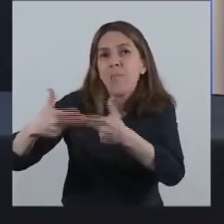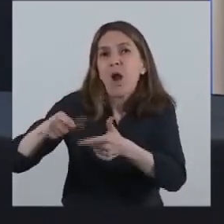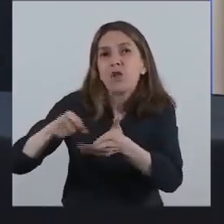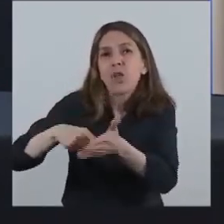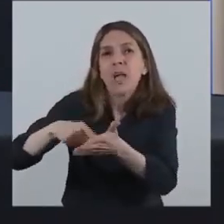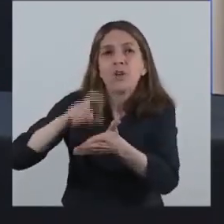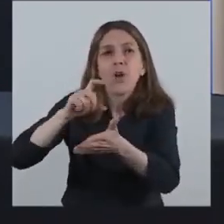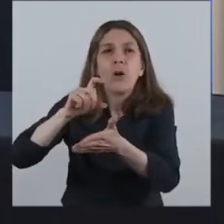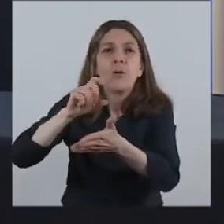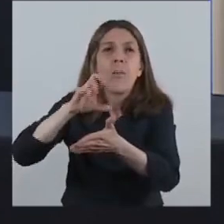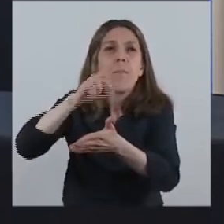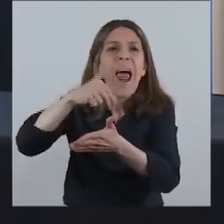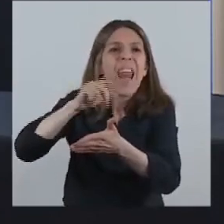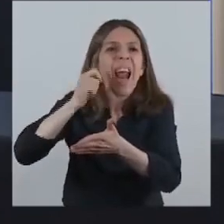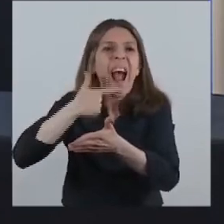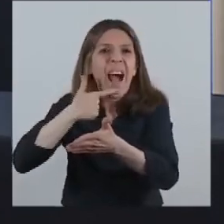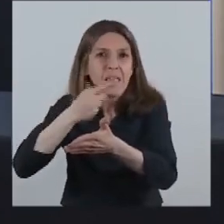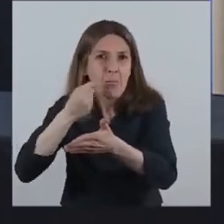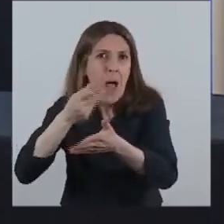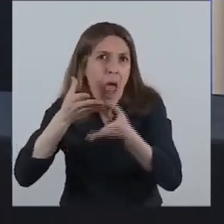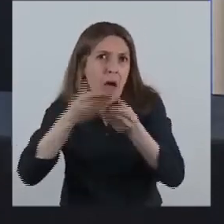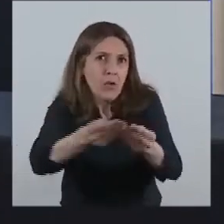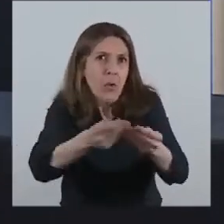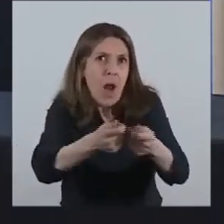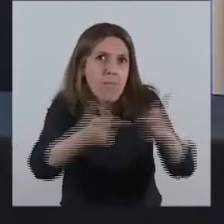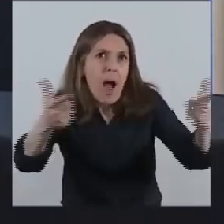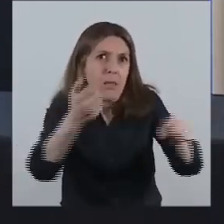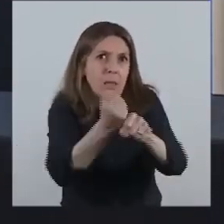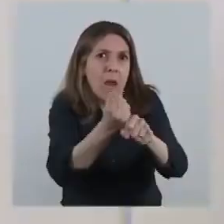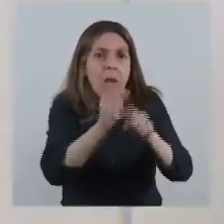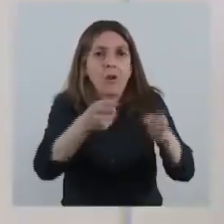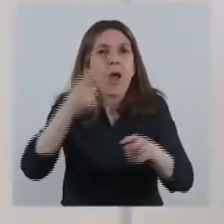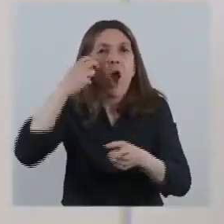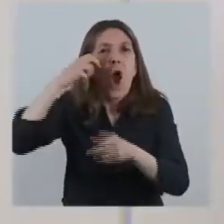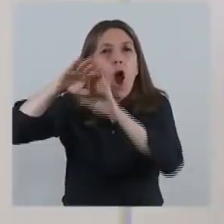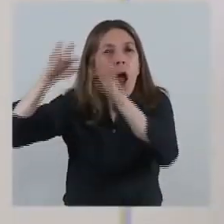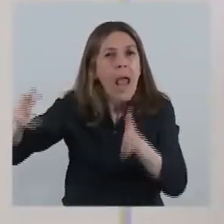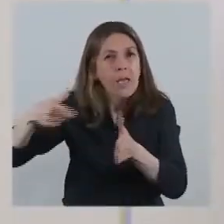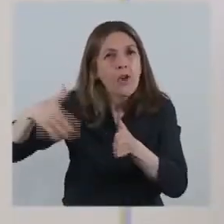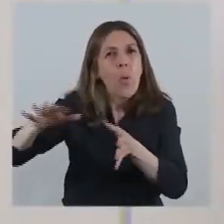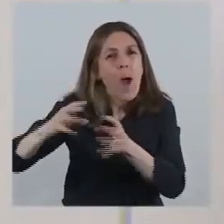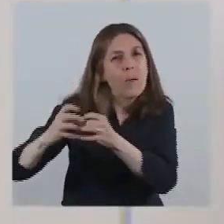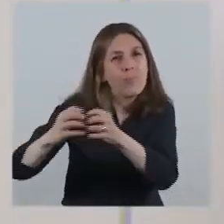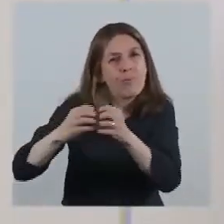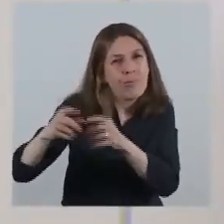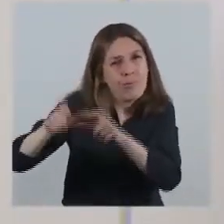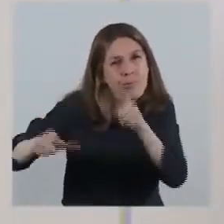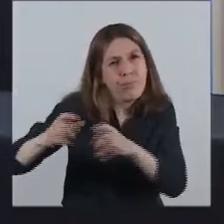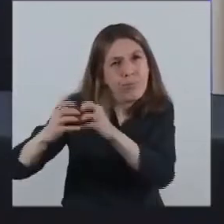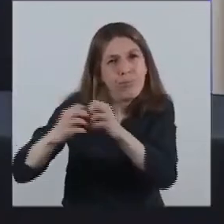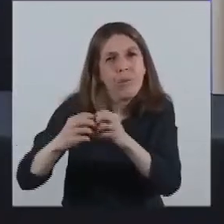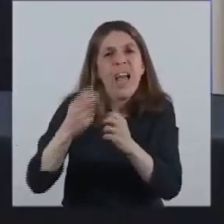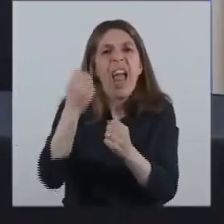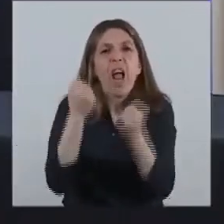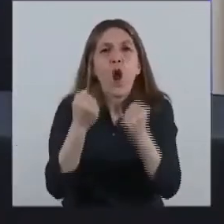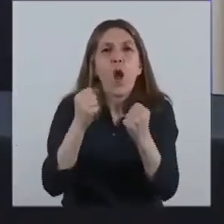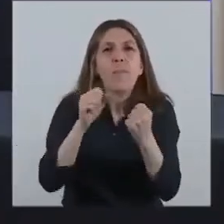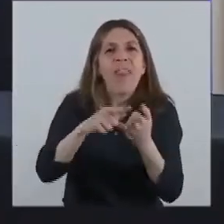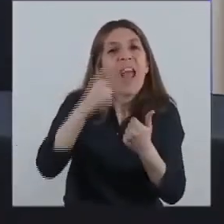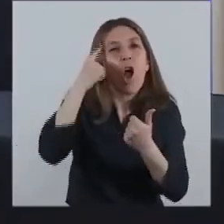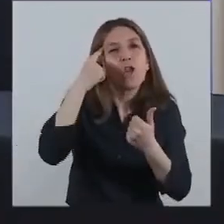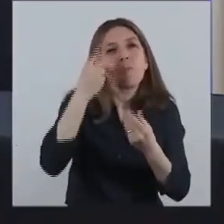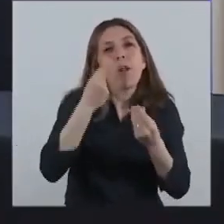potenciar el desarrollo del sector, en conocimiento el Senado de la Nación estará tratando en breve la ley de economía de conocimiento